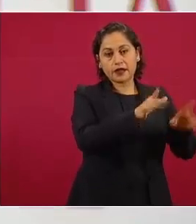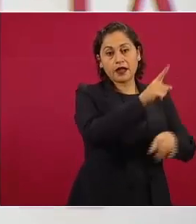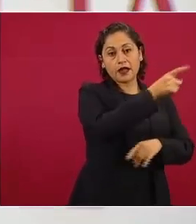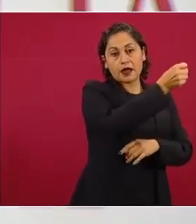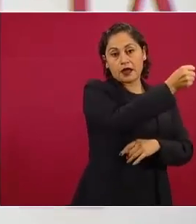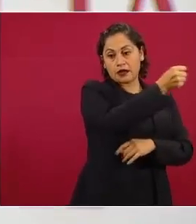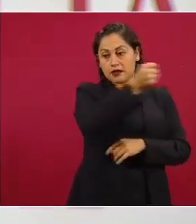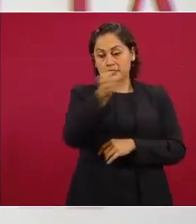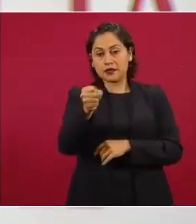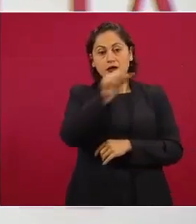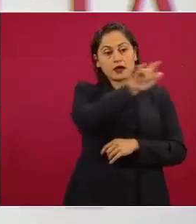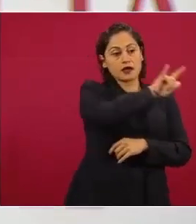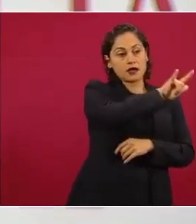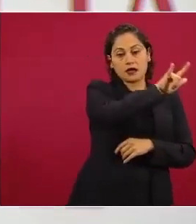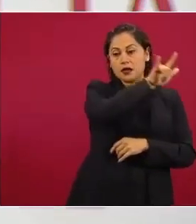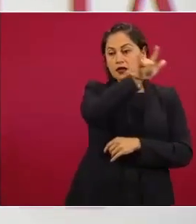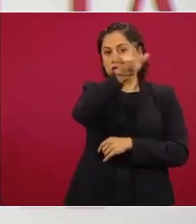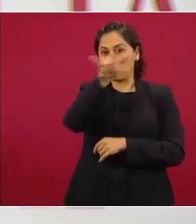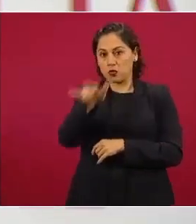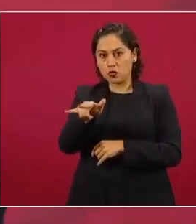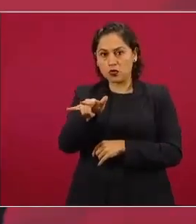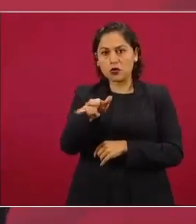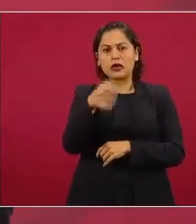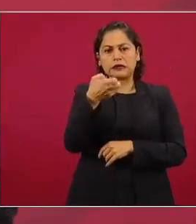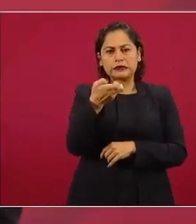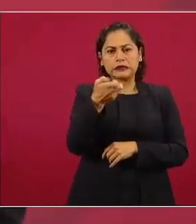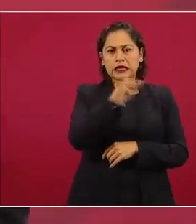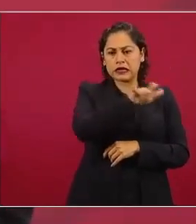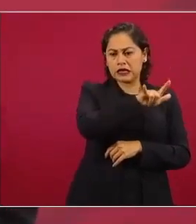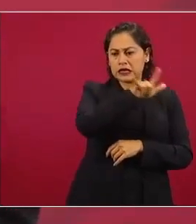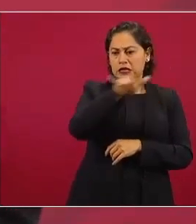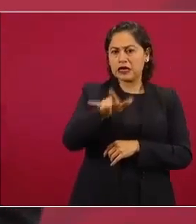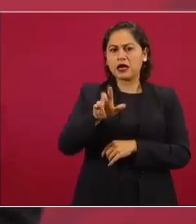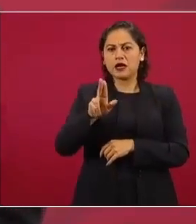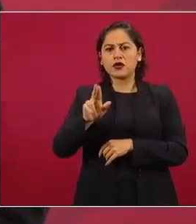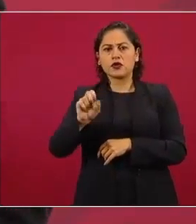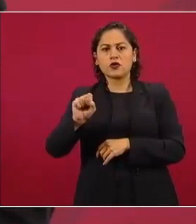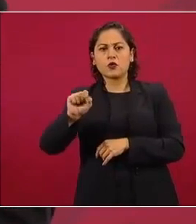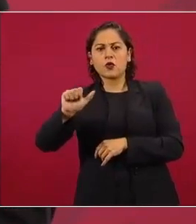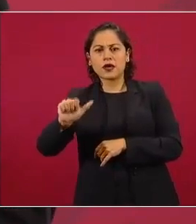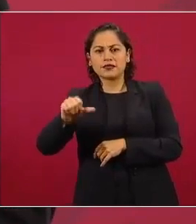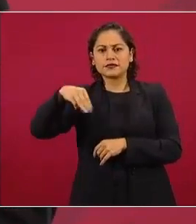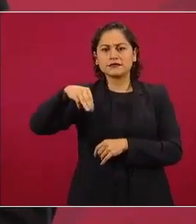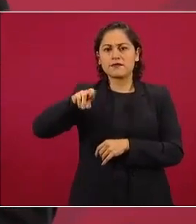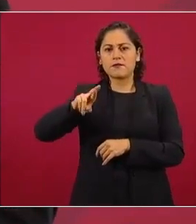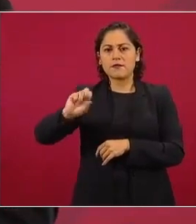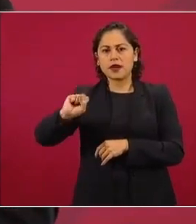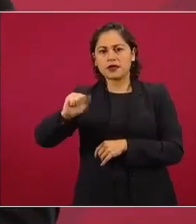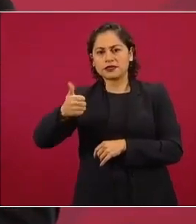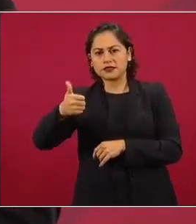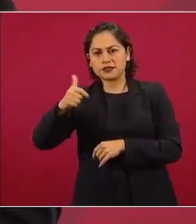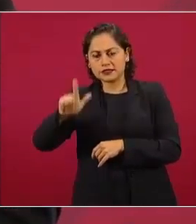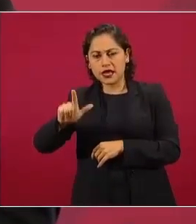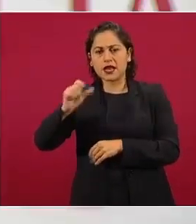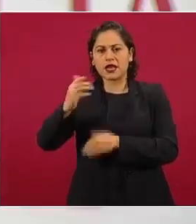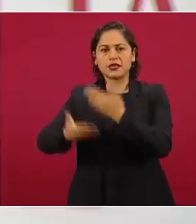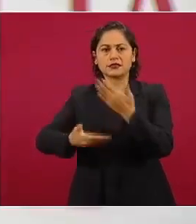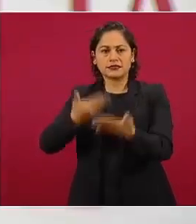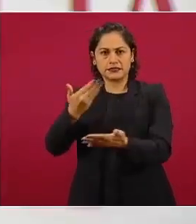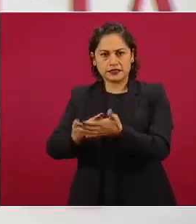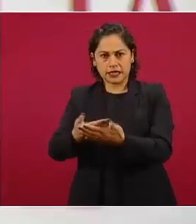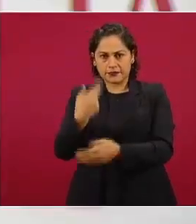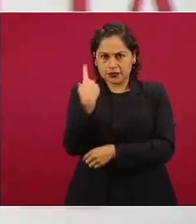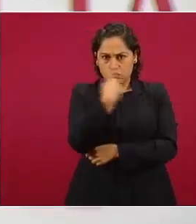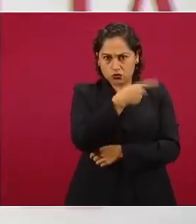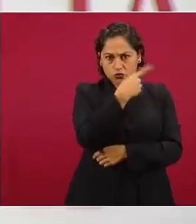Marshall Service que es ¿por qué? porque es que le están pidiendo a la jueza ponlo en libertad porque se